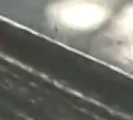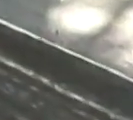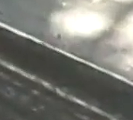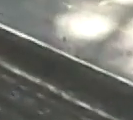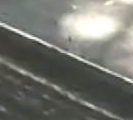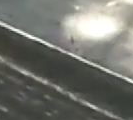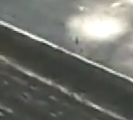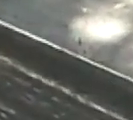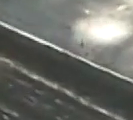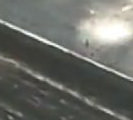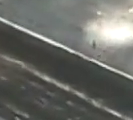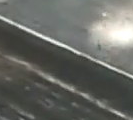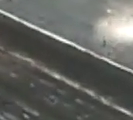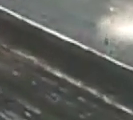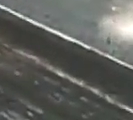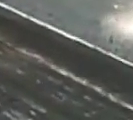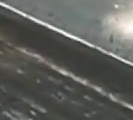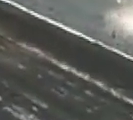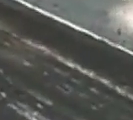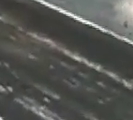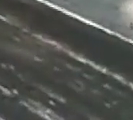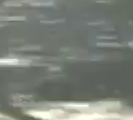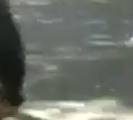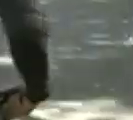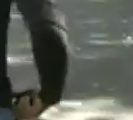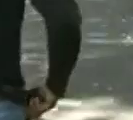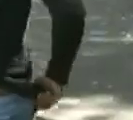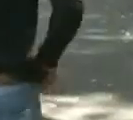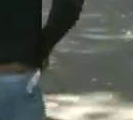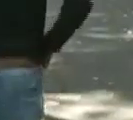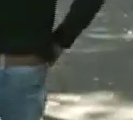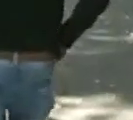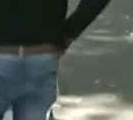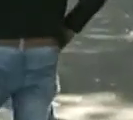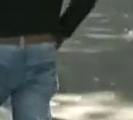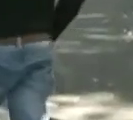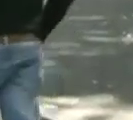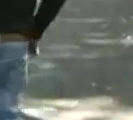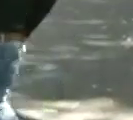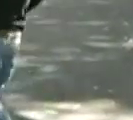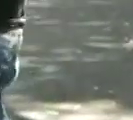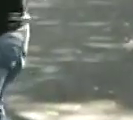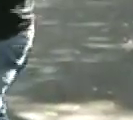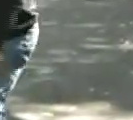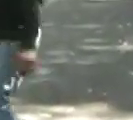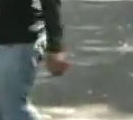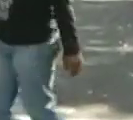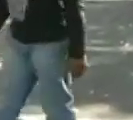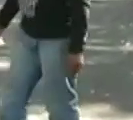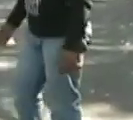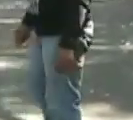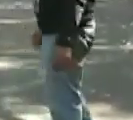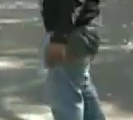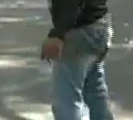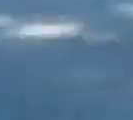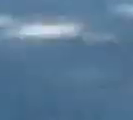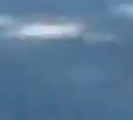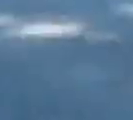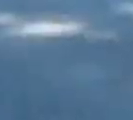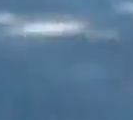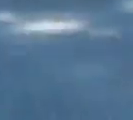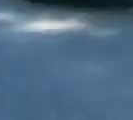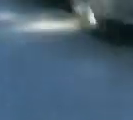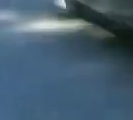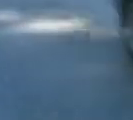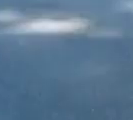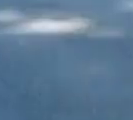a los trabajos correspondientes a la intervención alrededor de 19 mil kilómetros de vía que vamos